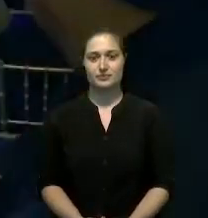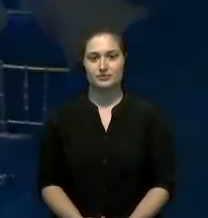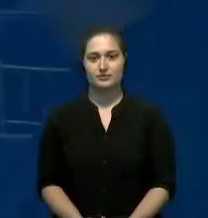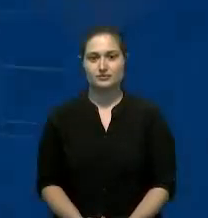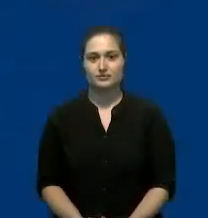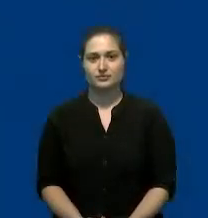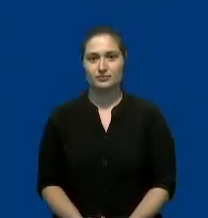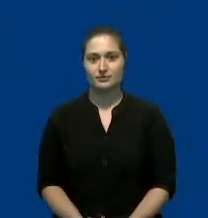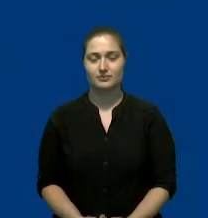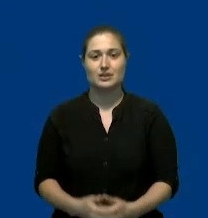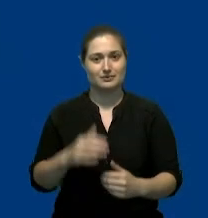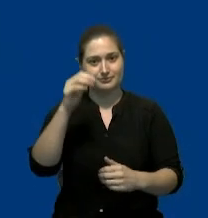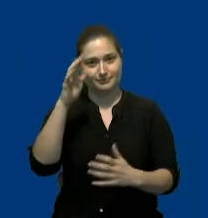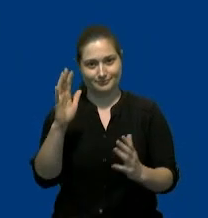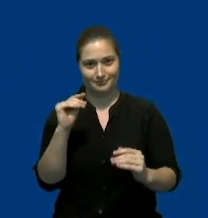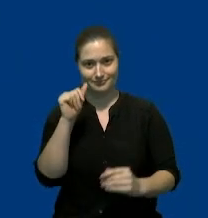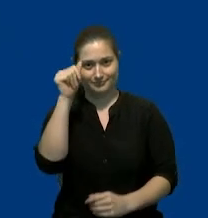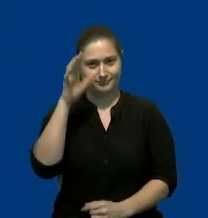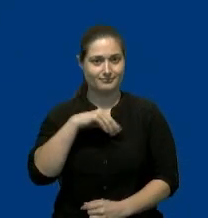señoras y señores gracias